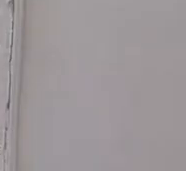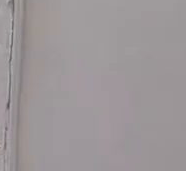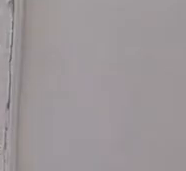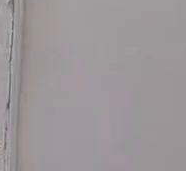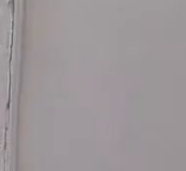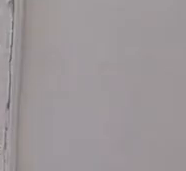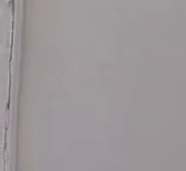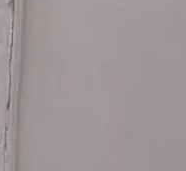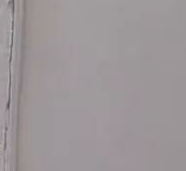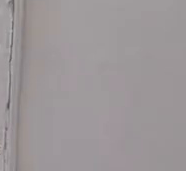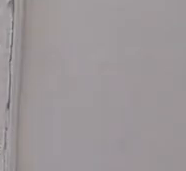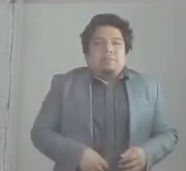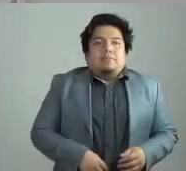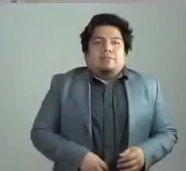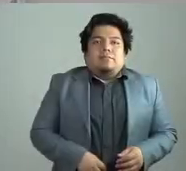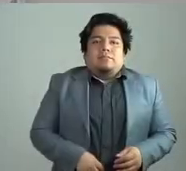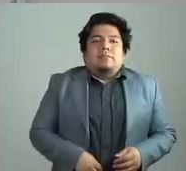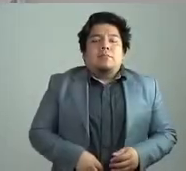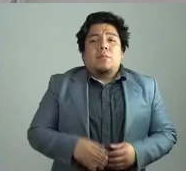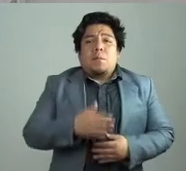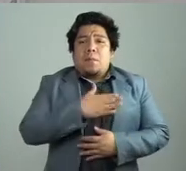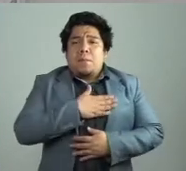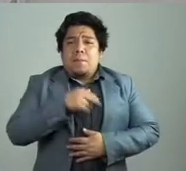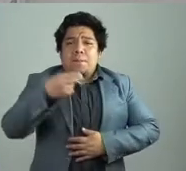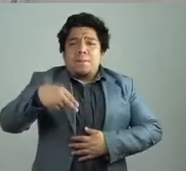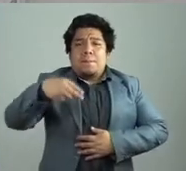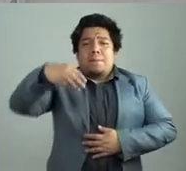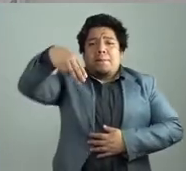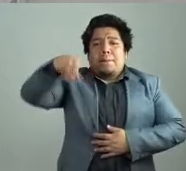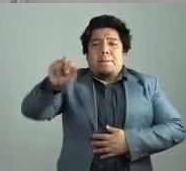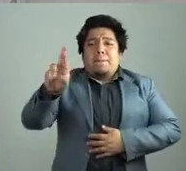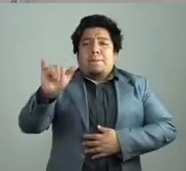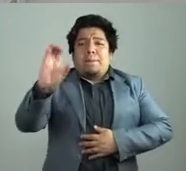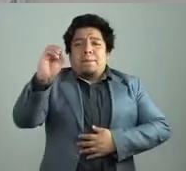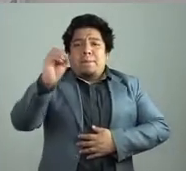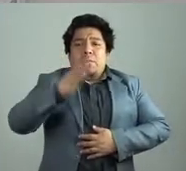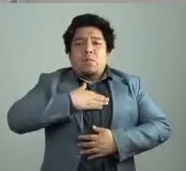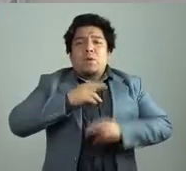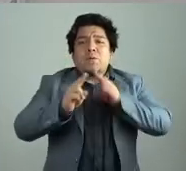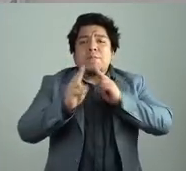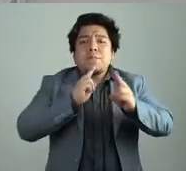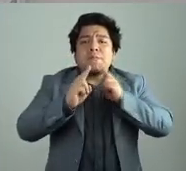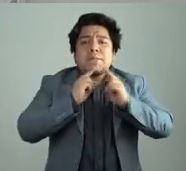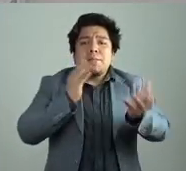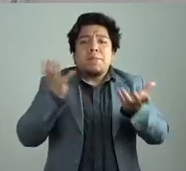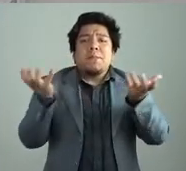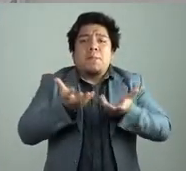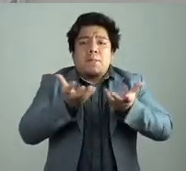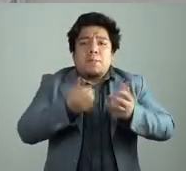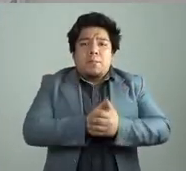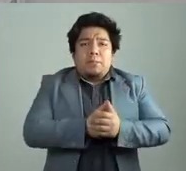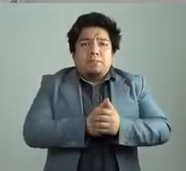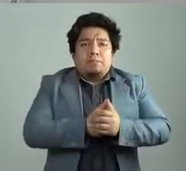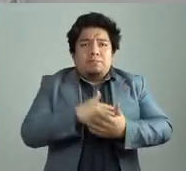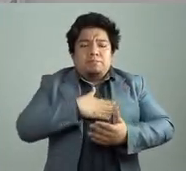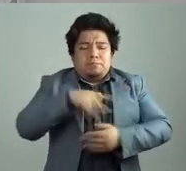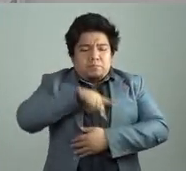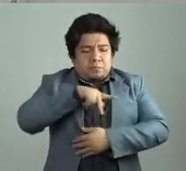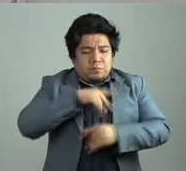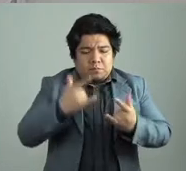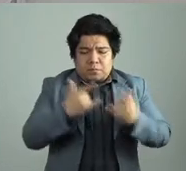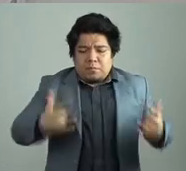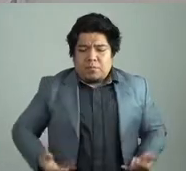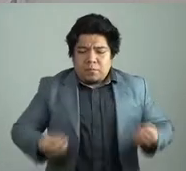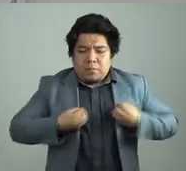Soy Mario Bellatín, soy narrador, y pues creo en la vida, poco a poco he ido llegando al punto de que